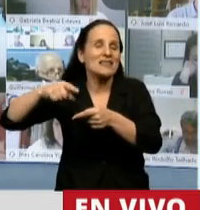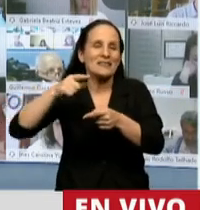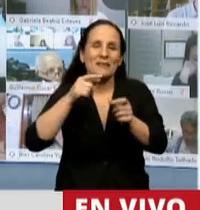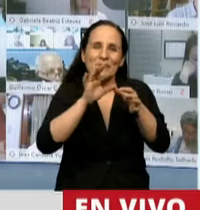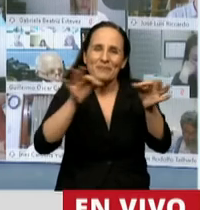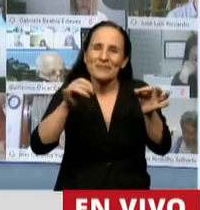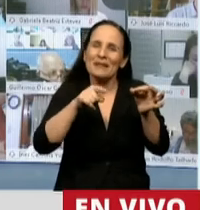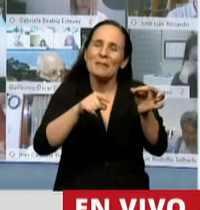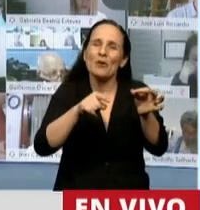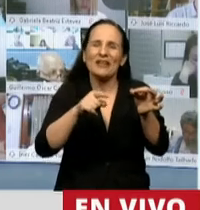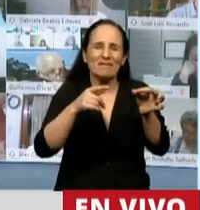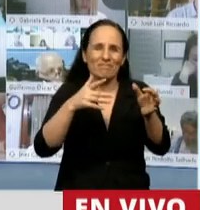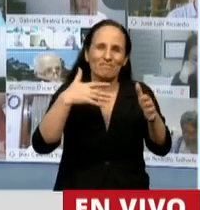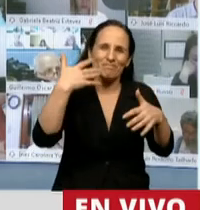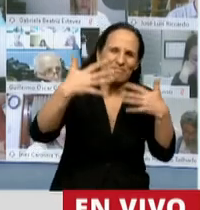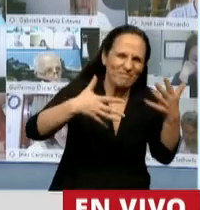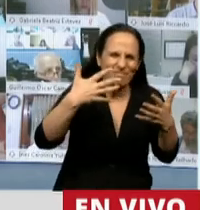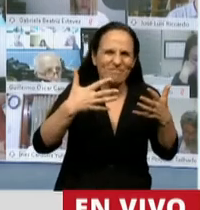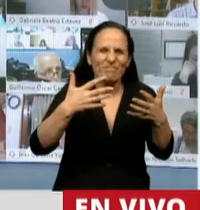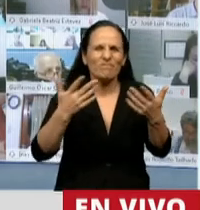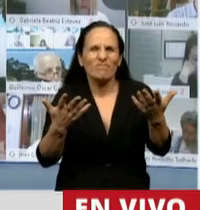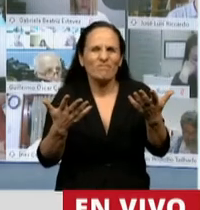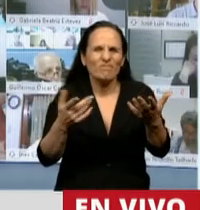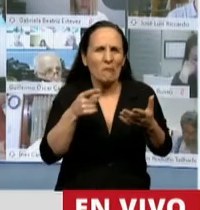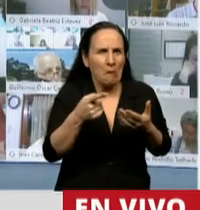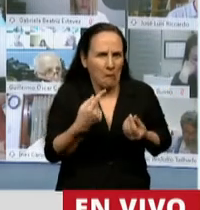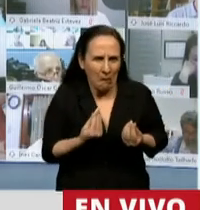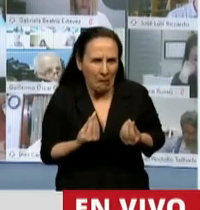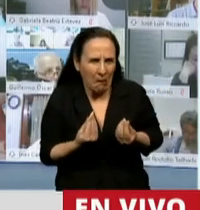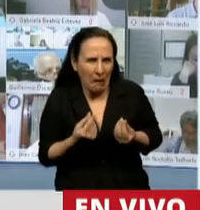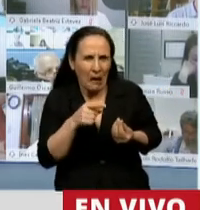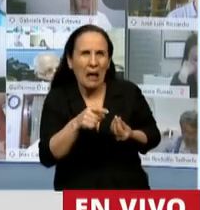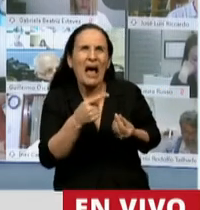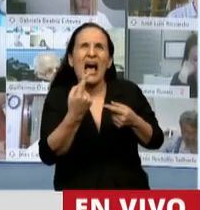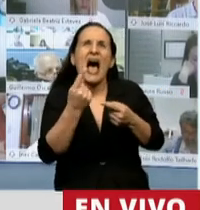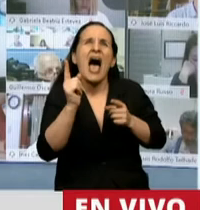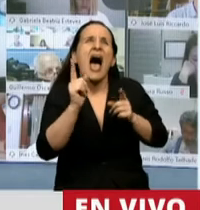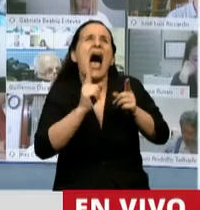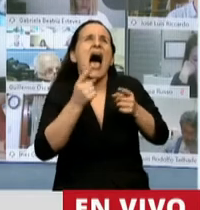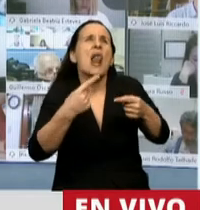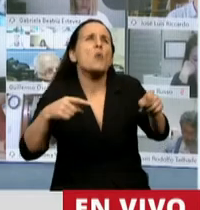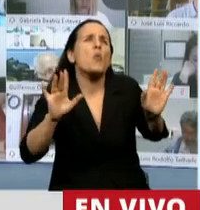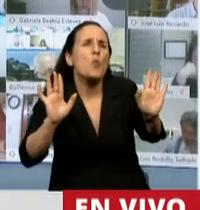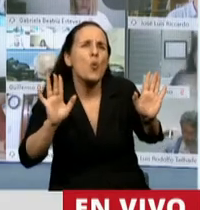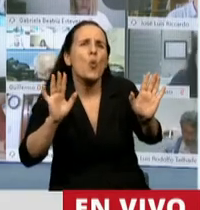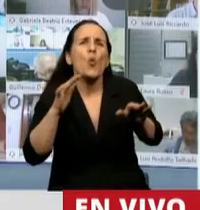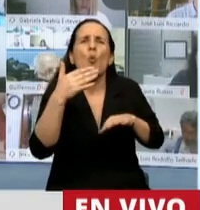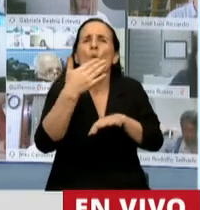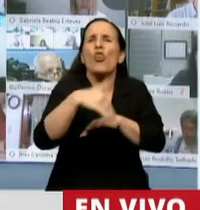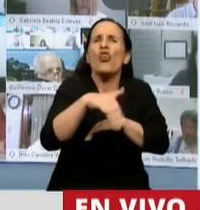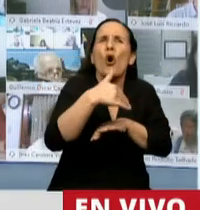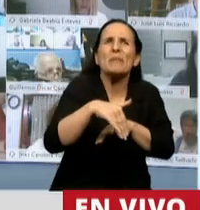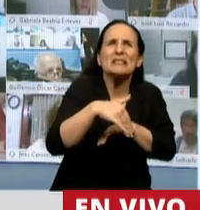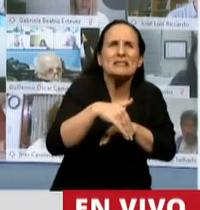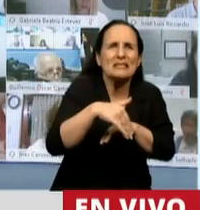es una expresión bastante confusa, porque uno se podría preguntar qué significa tener algún tipo de domicilio,